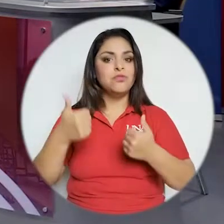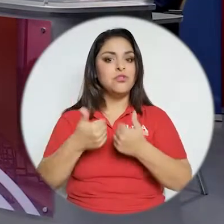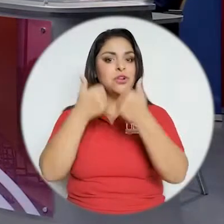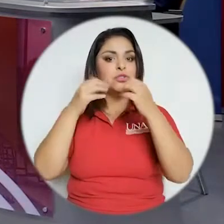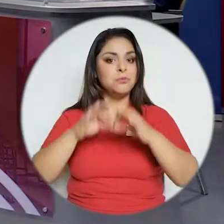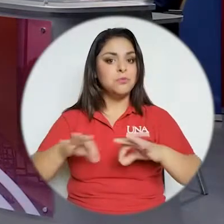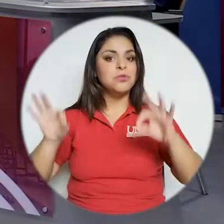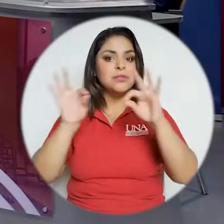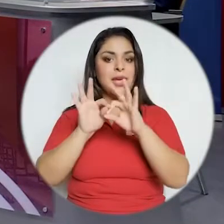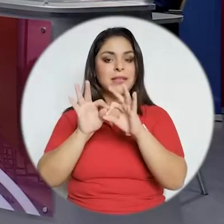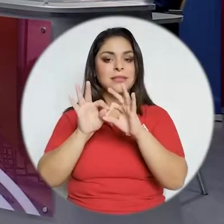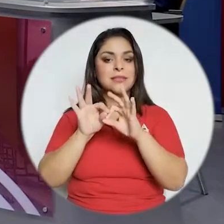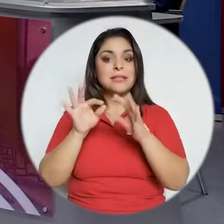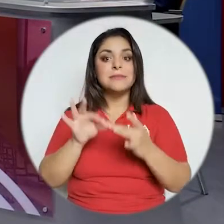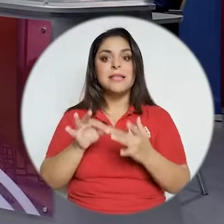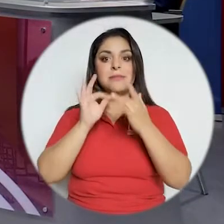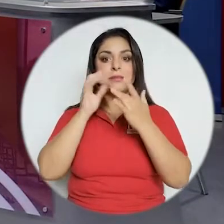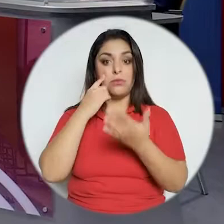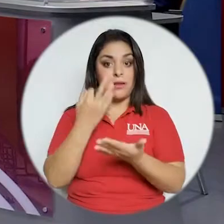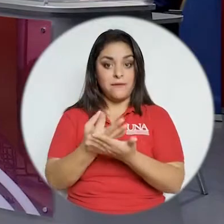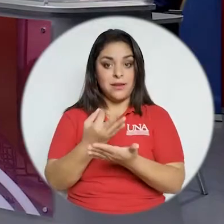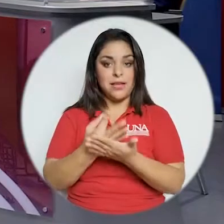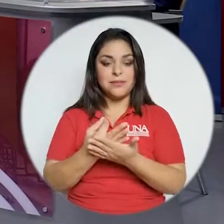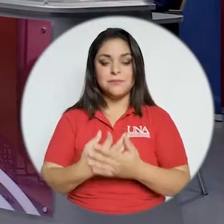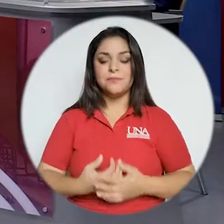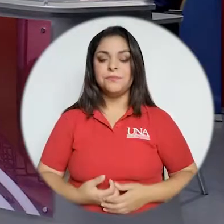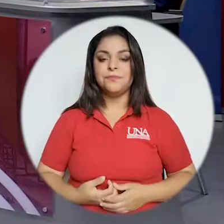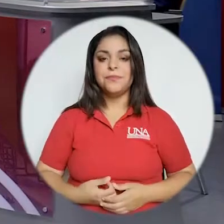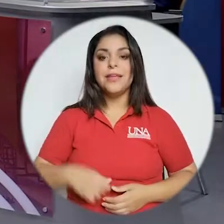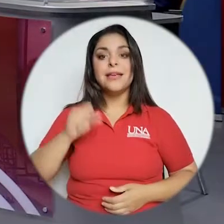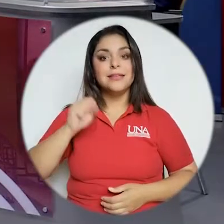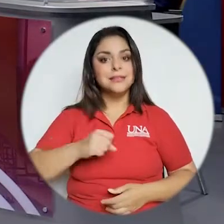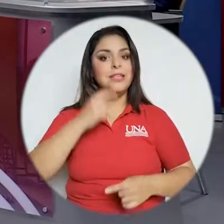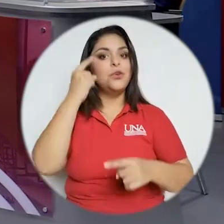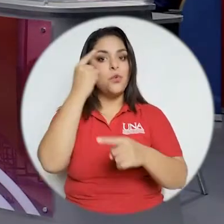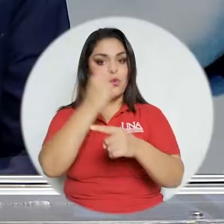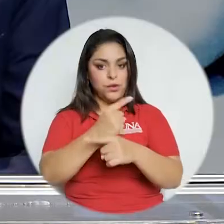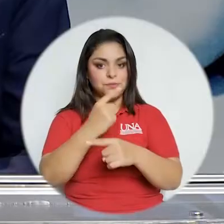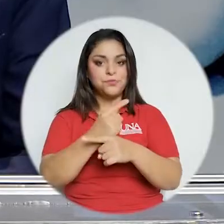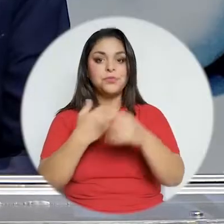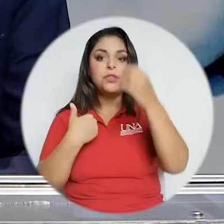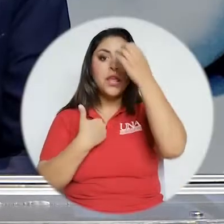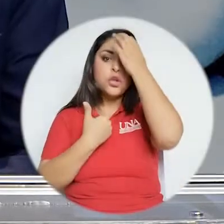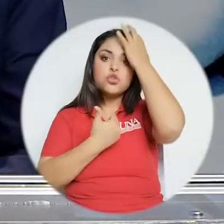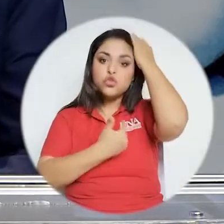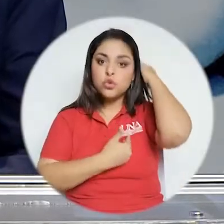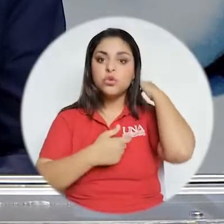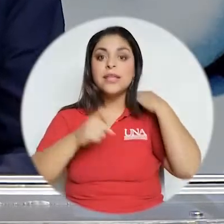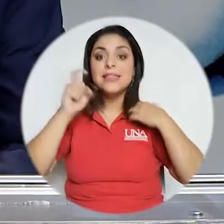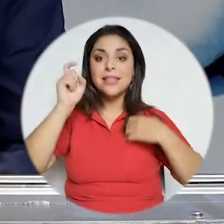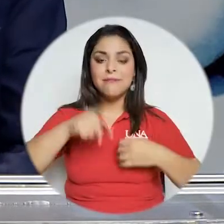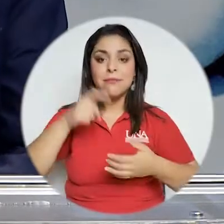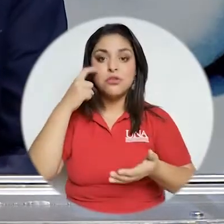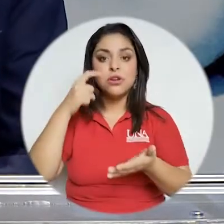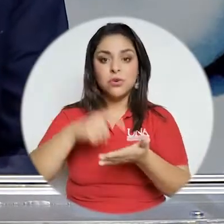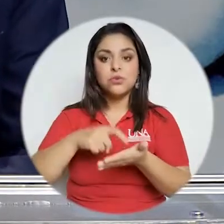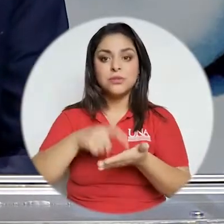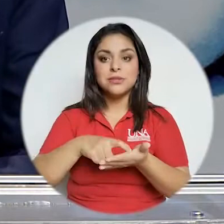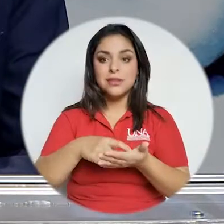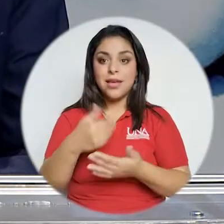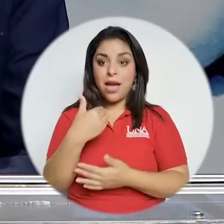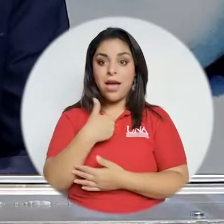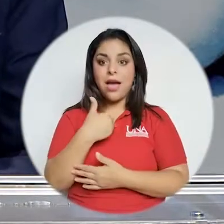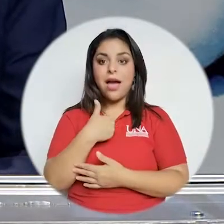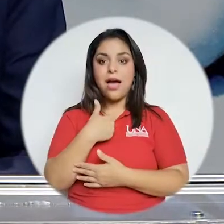las universidades tuvieron un reto muy importante sobre todo desde el punto de vista financiero correcto inclusive tenemos que reconocer que